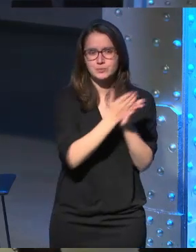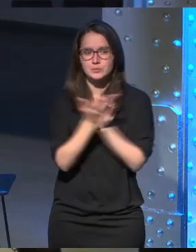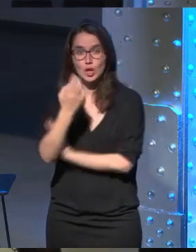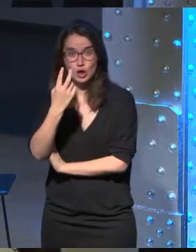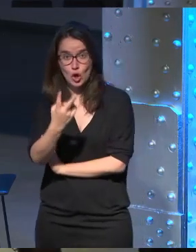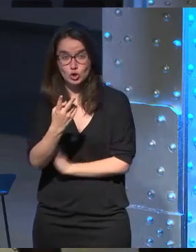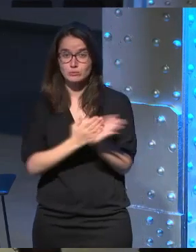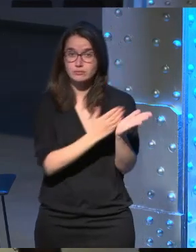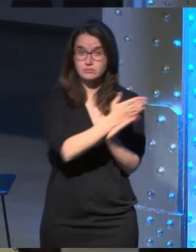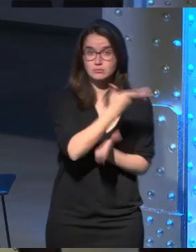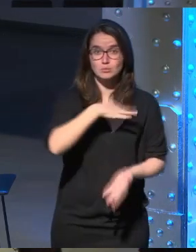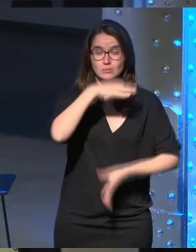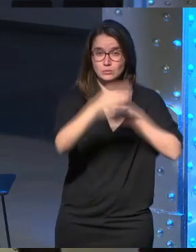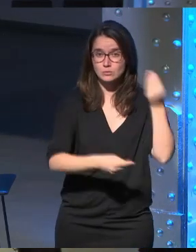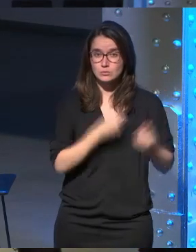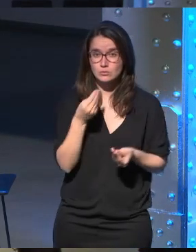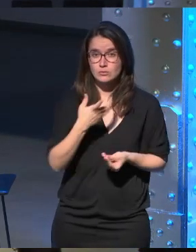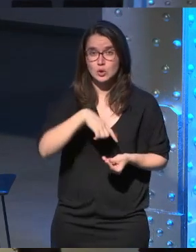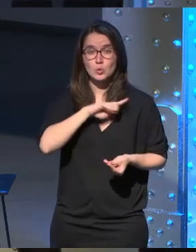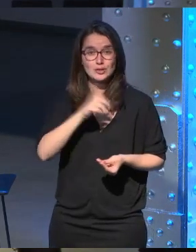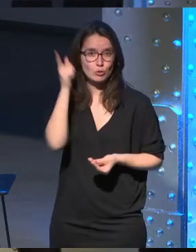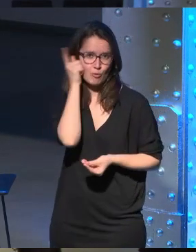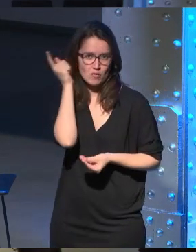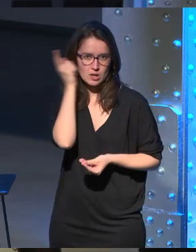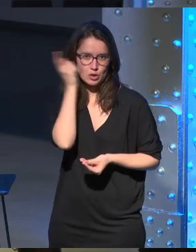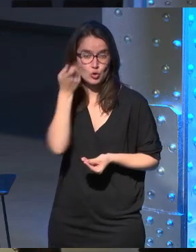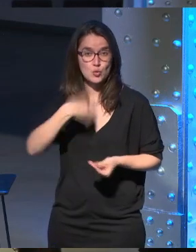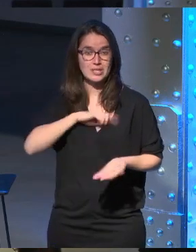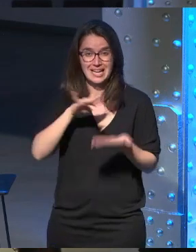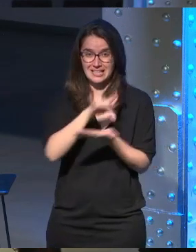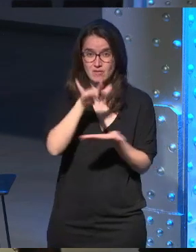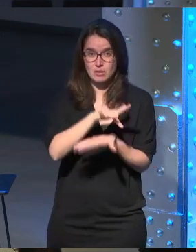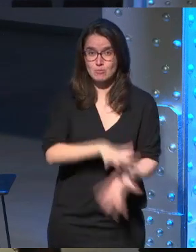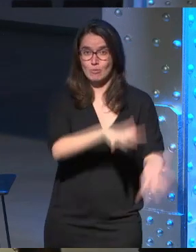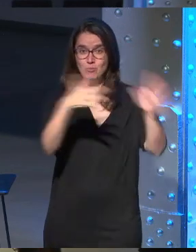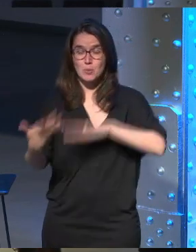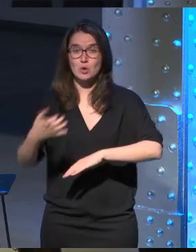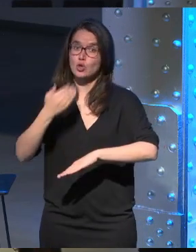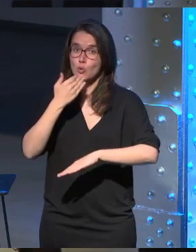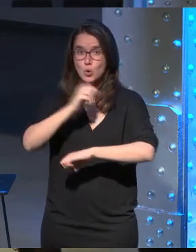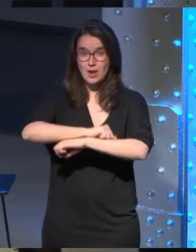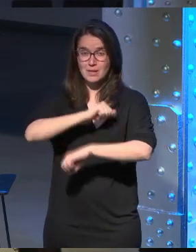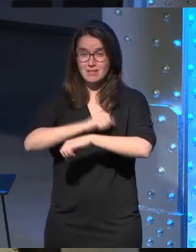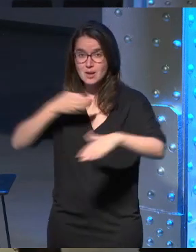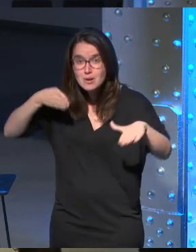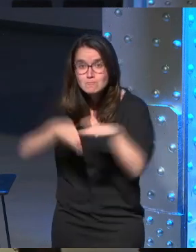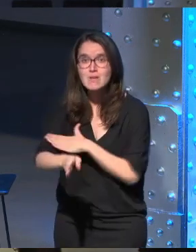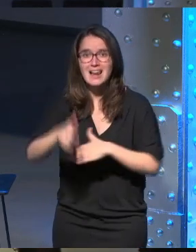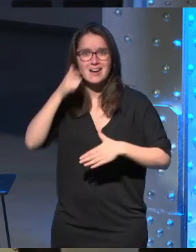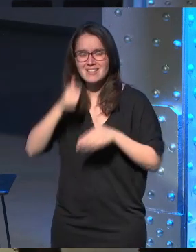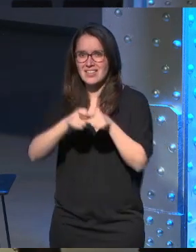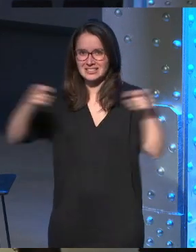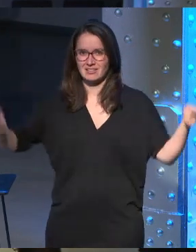por un lado podemos utilizar nuestros teléfonos móviles o nuestra tablet que se convierten en una ventanita a esa realidad extendida